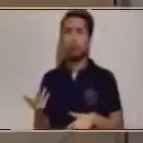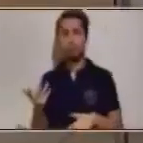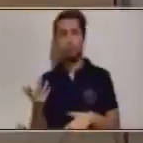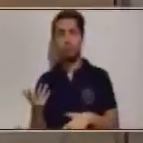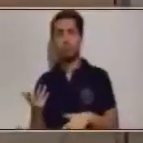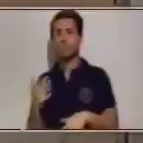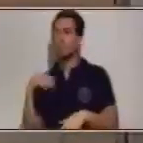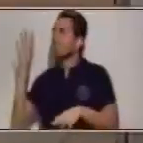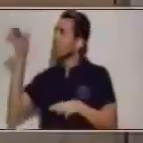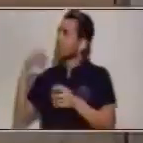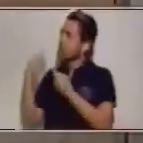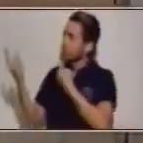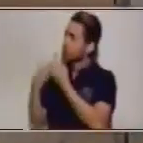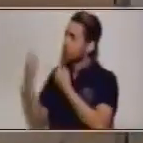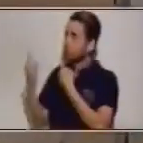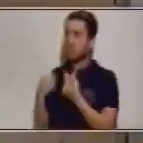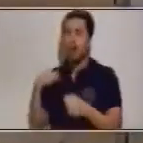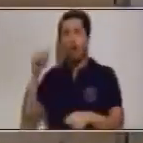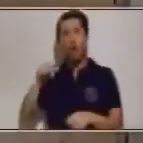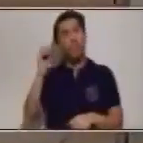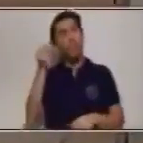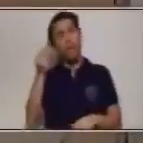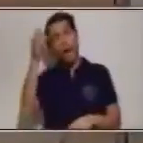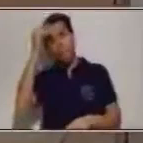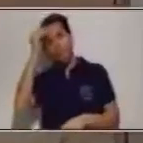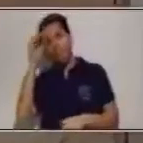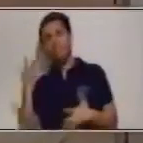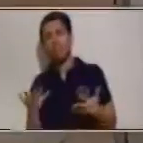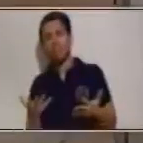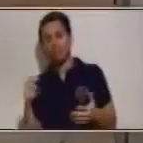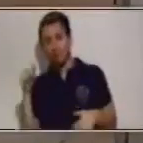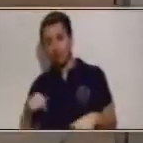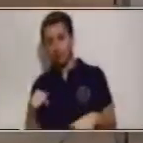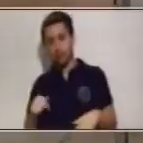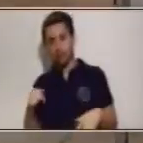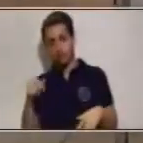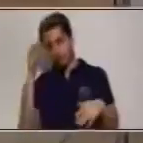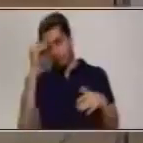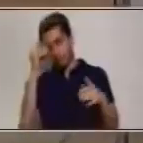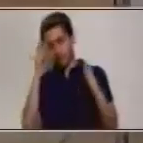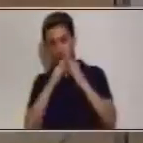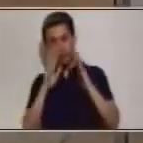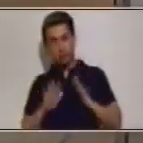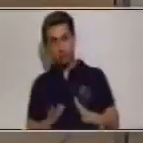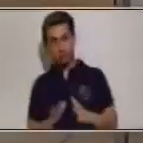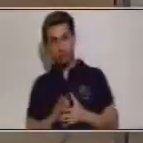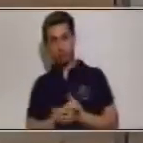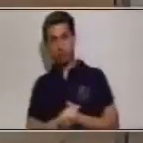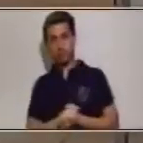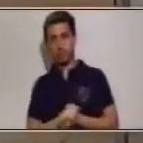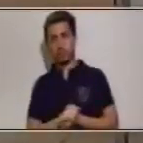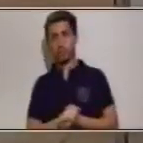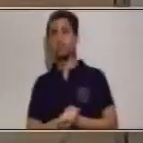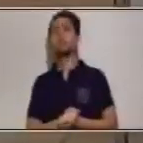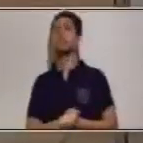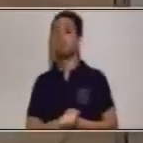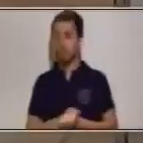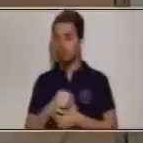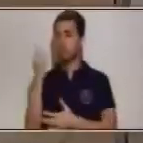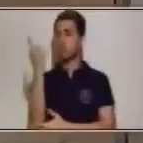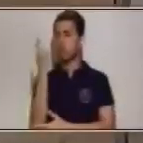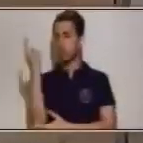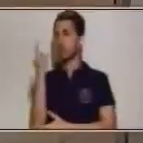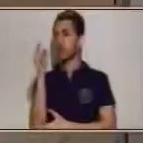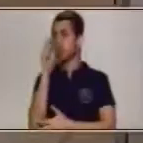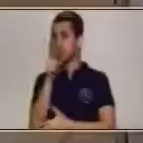que aprendiste en el programa de hoy de aprendo en casa que aprendiste es muy importante que